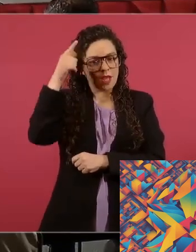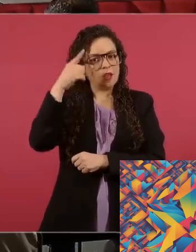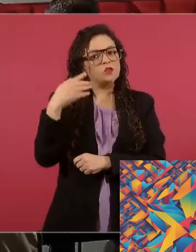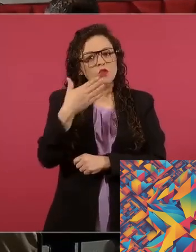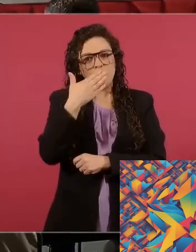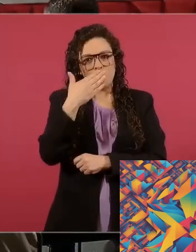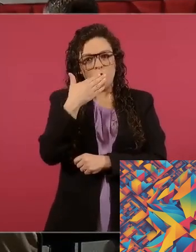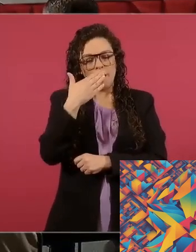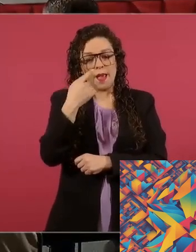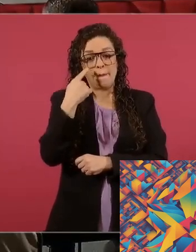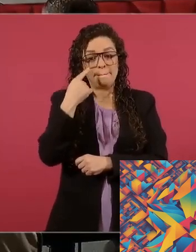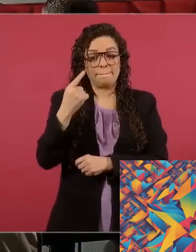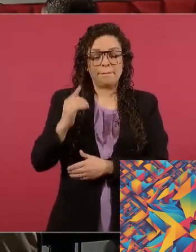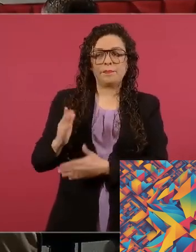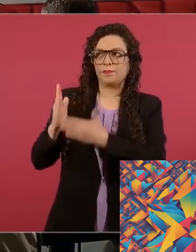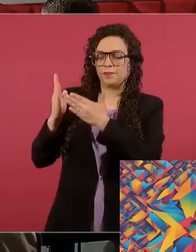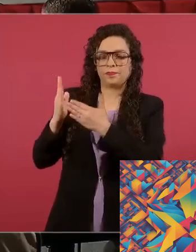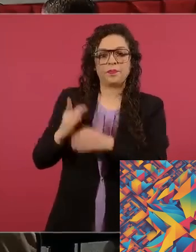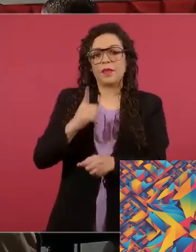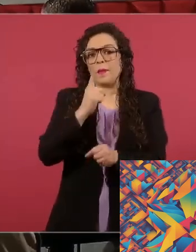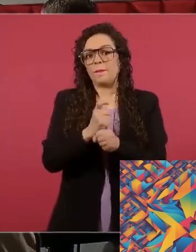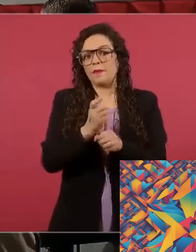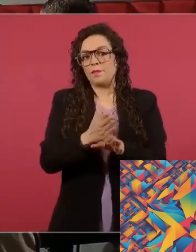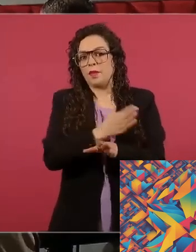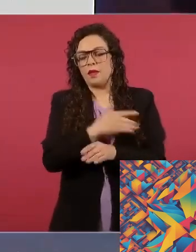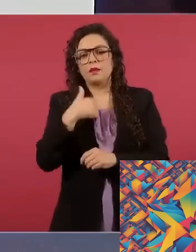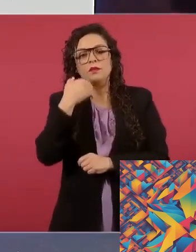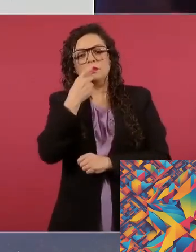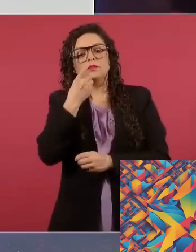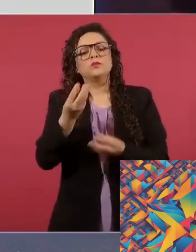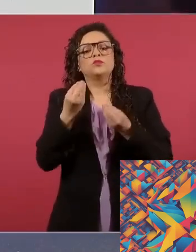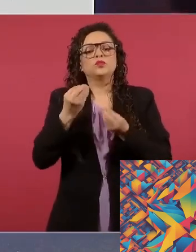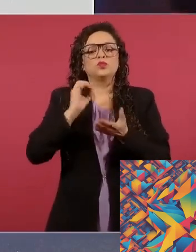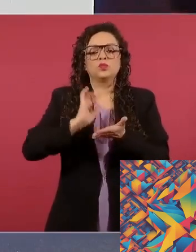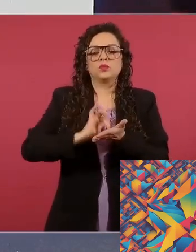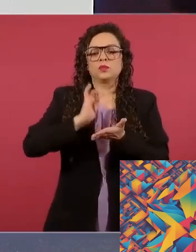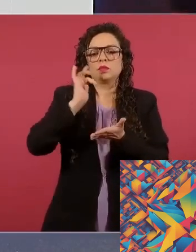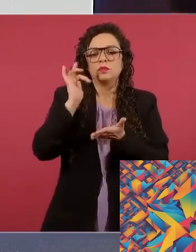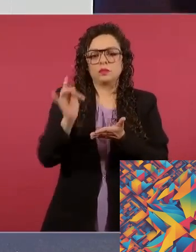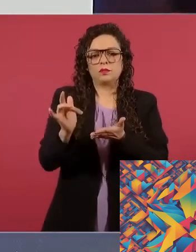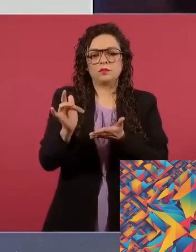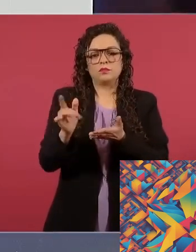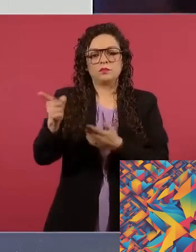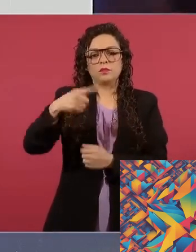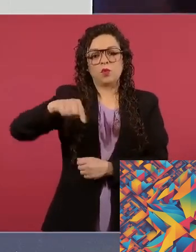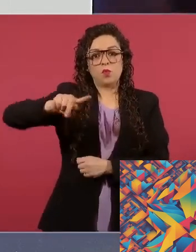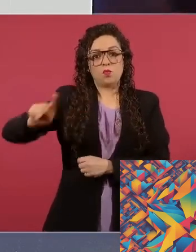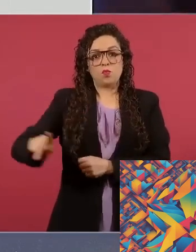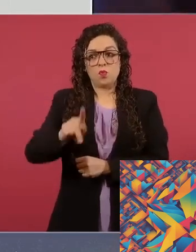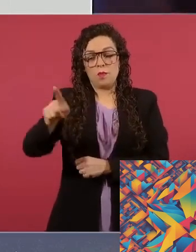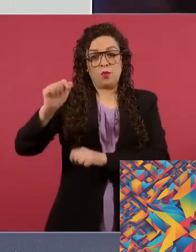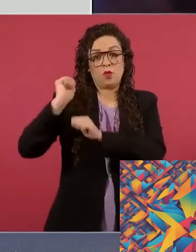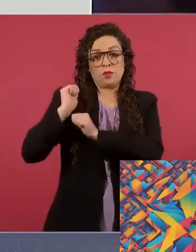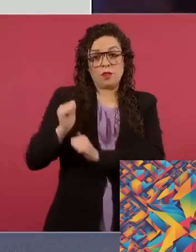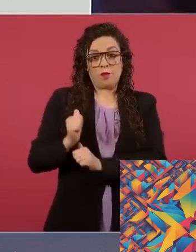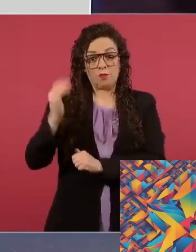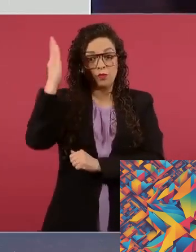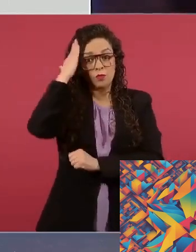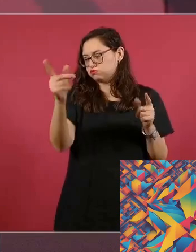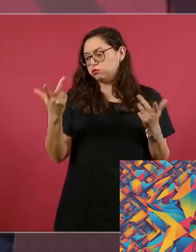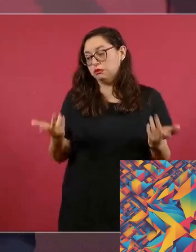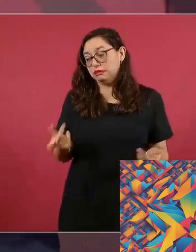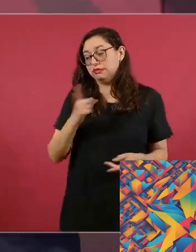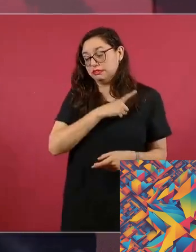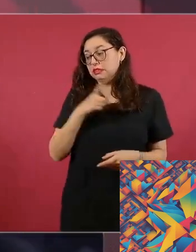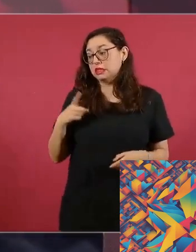para revisar y mejorar los mecanismos de justicia, asegurando que sean más accesibles y eficientes para todos. La historia nos